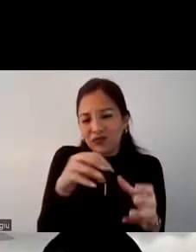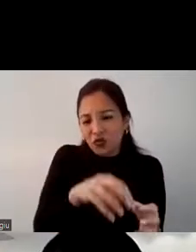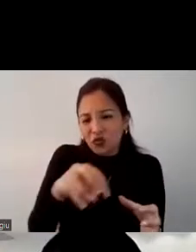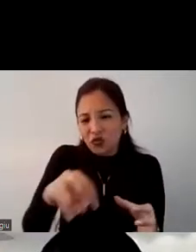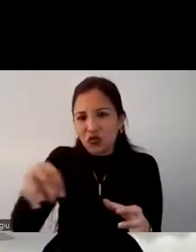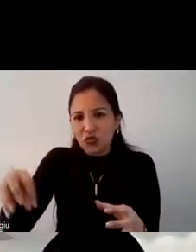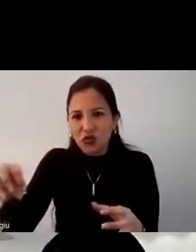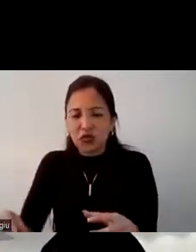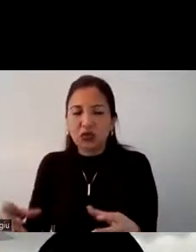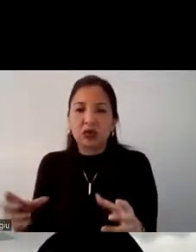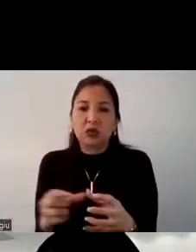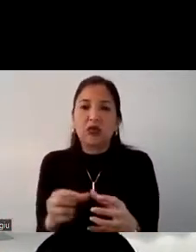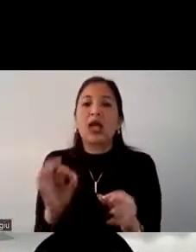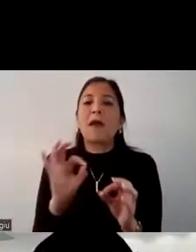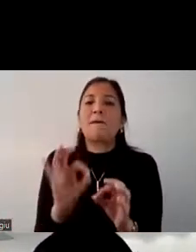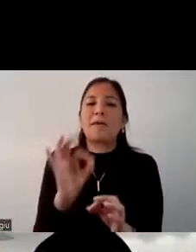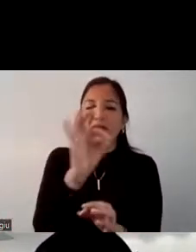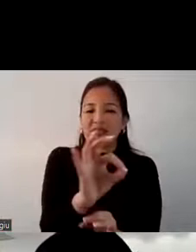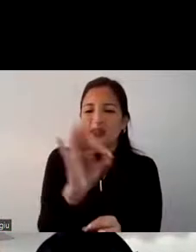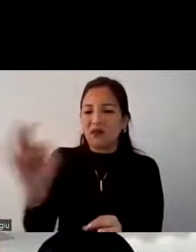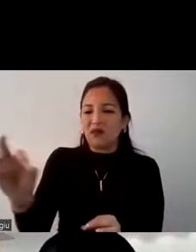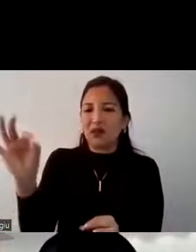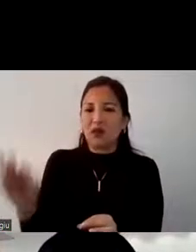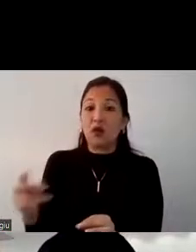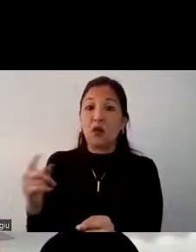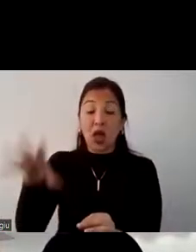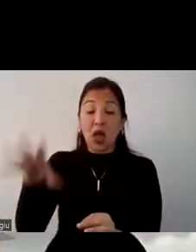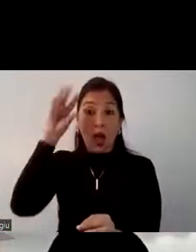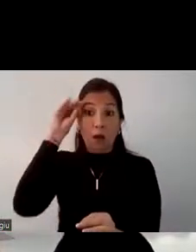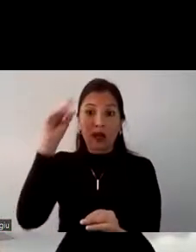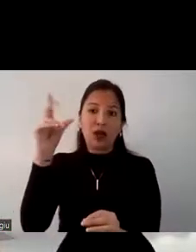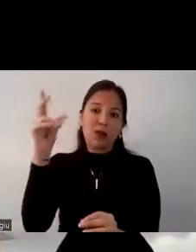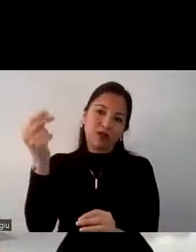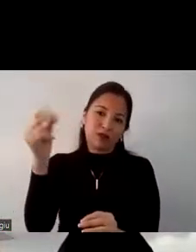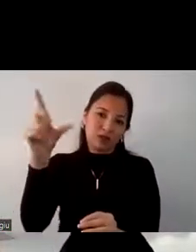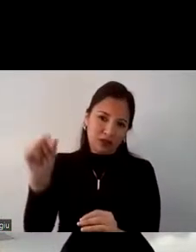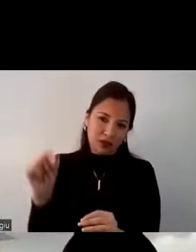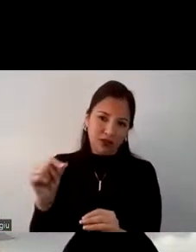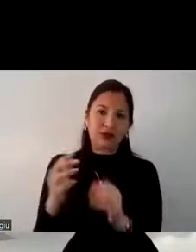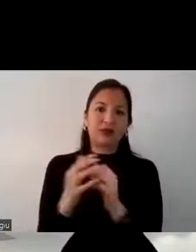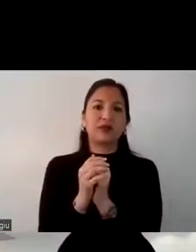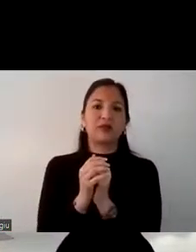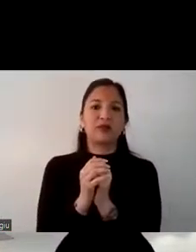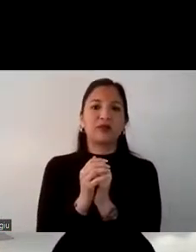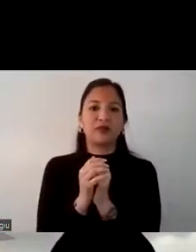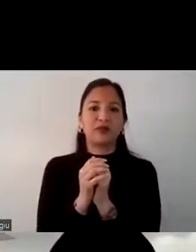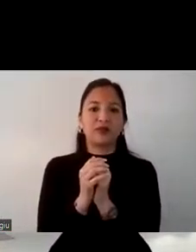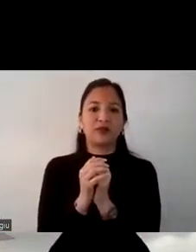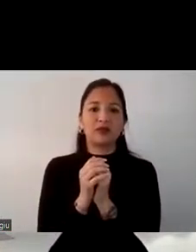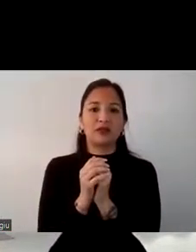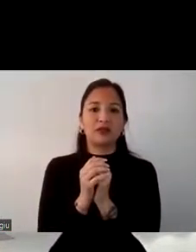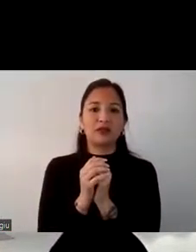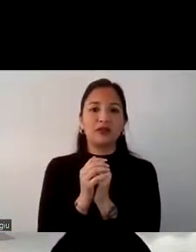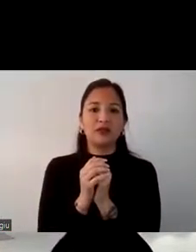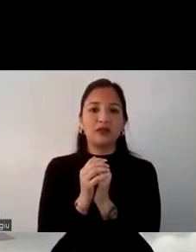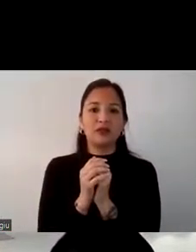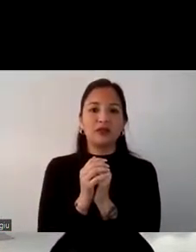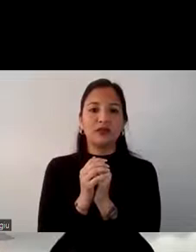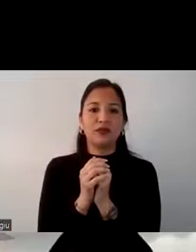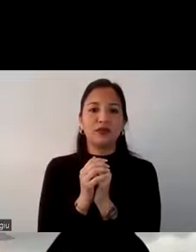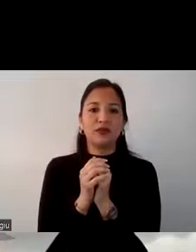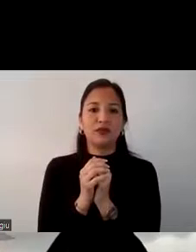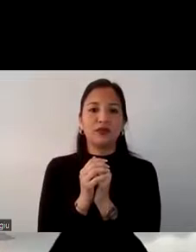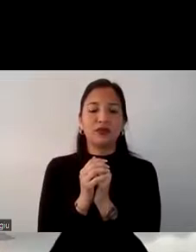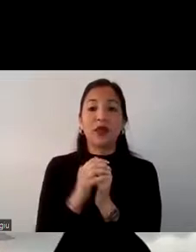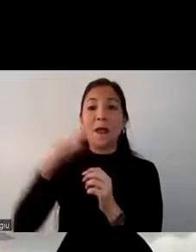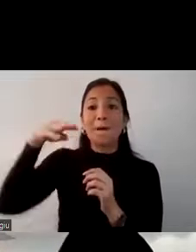realizar actividades específicas pero muy enriquecedoras y a un bajo costo ahora vamos a ver el mercado potencial